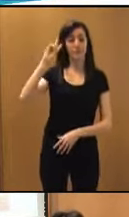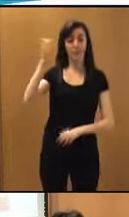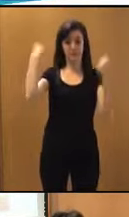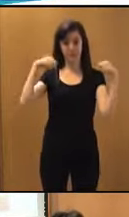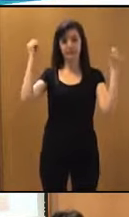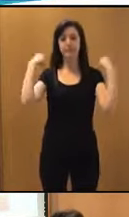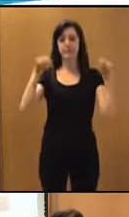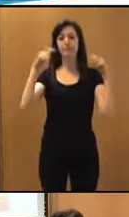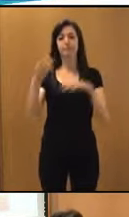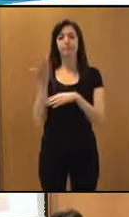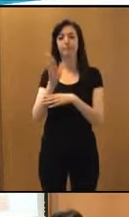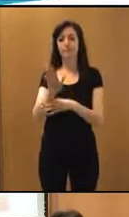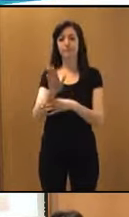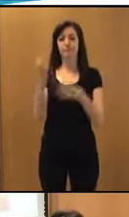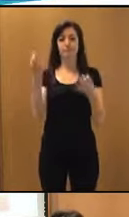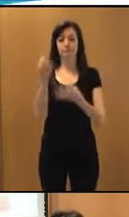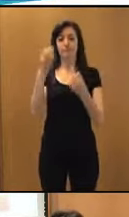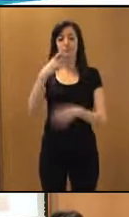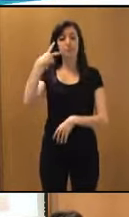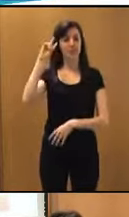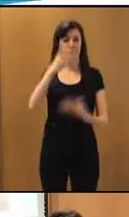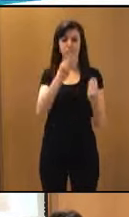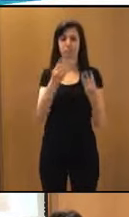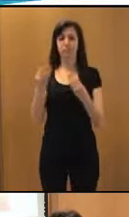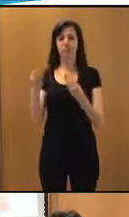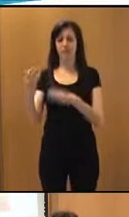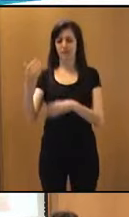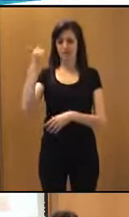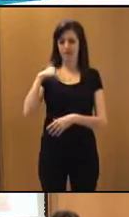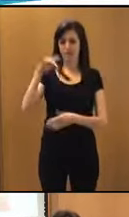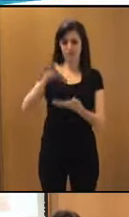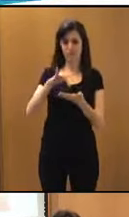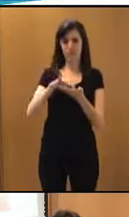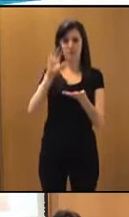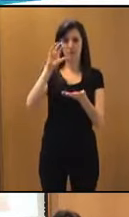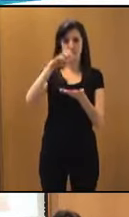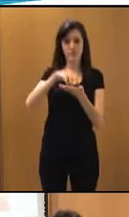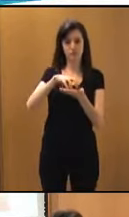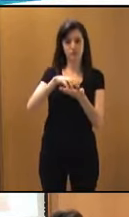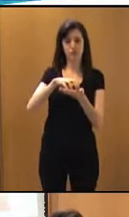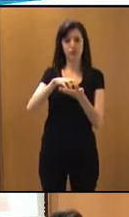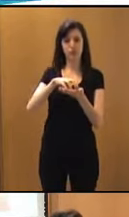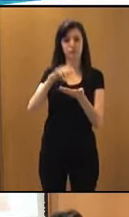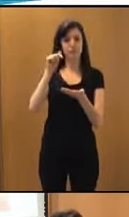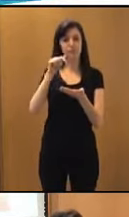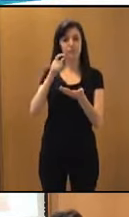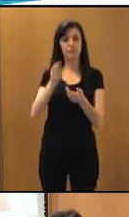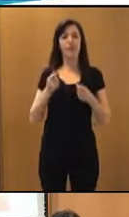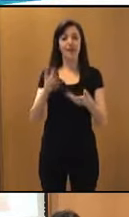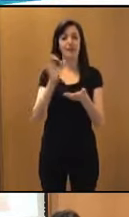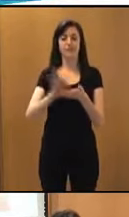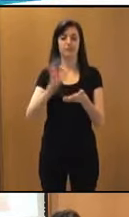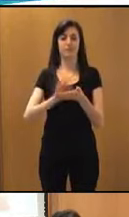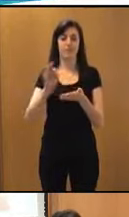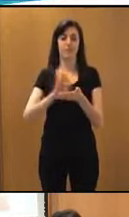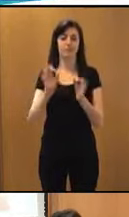presentan muchas experiencias que se están llevando a cabo en centros que ofrecen servicios a personas